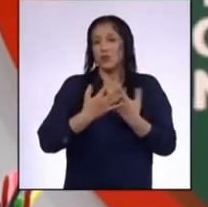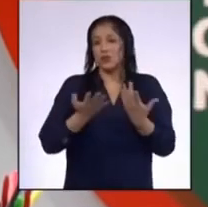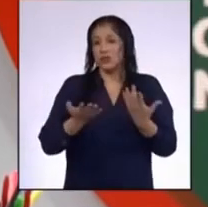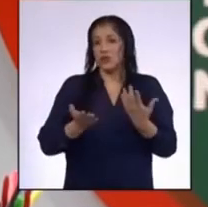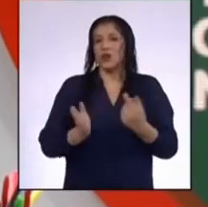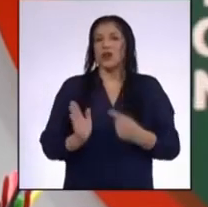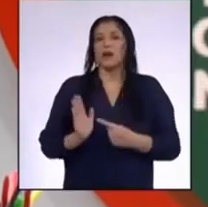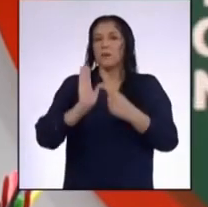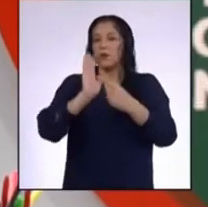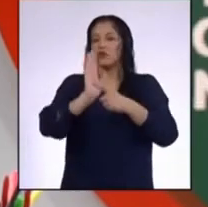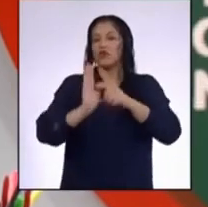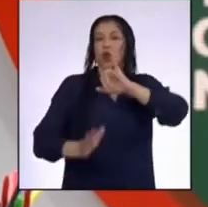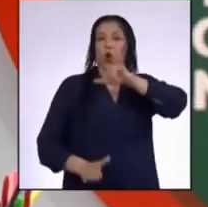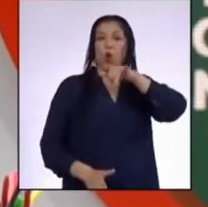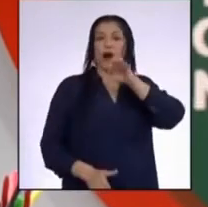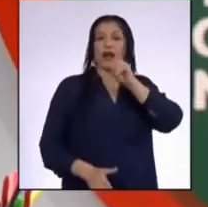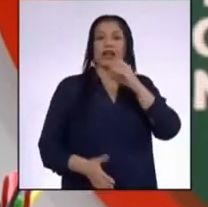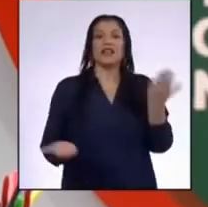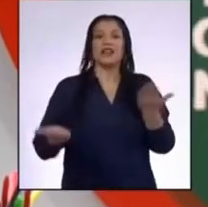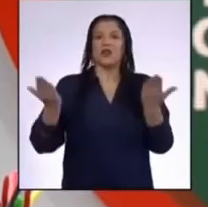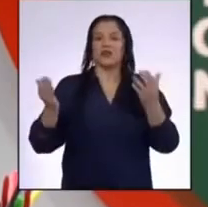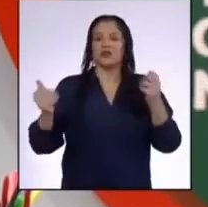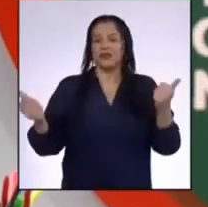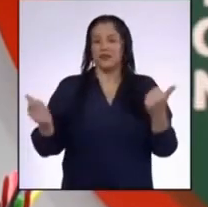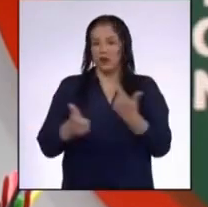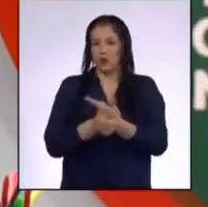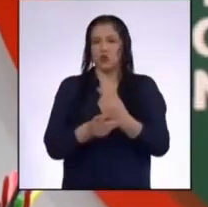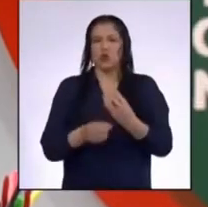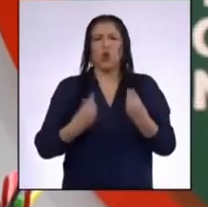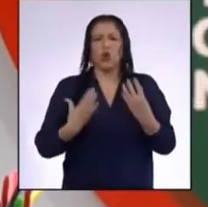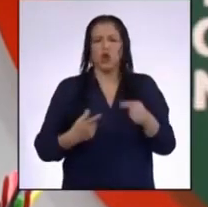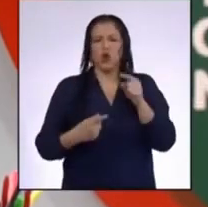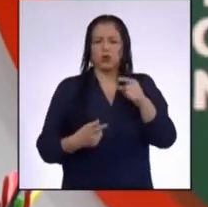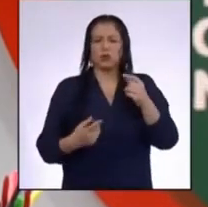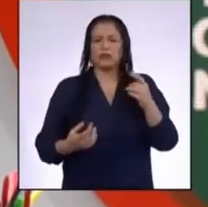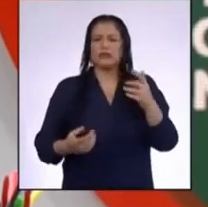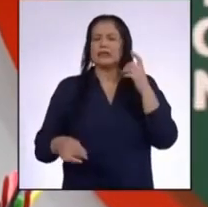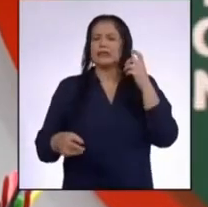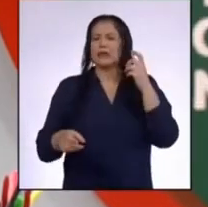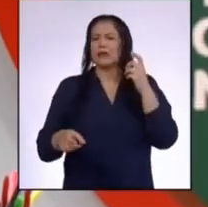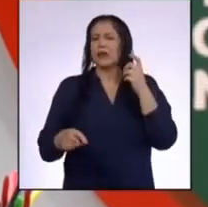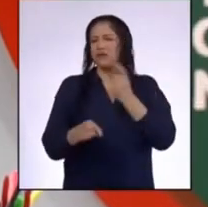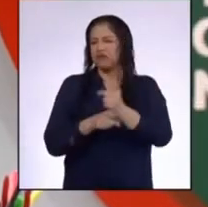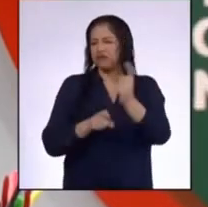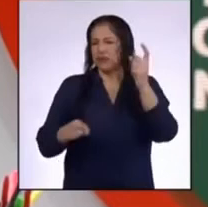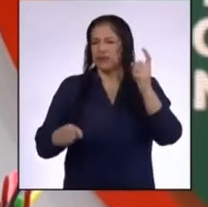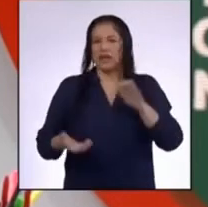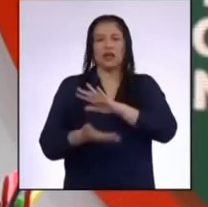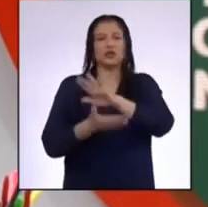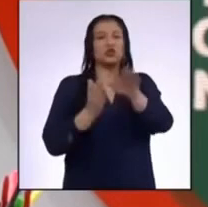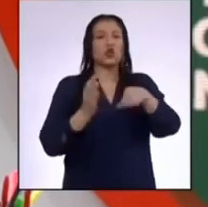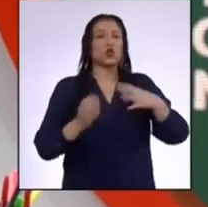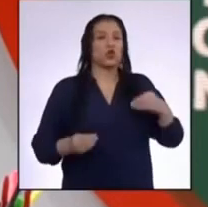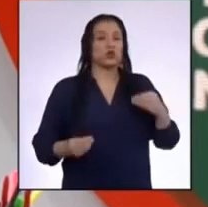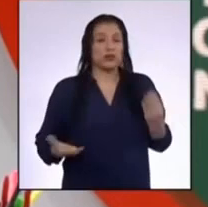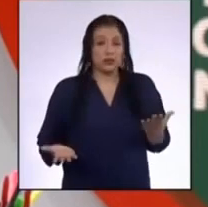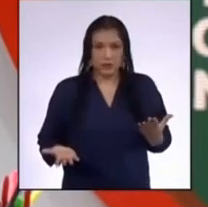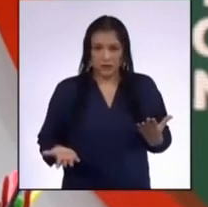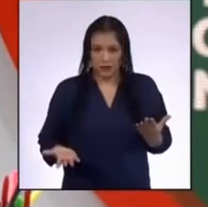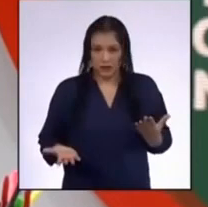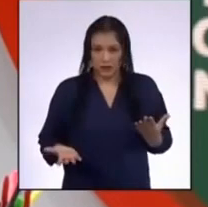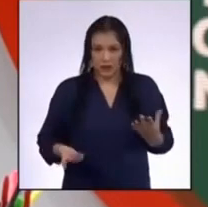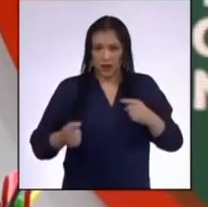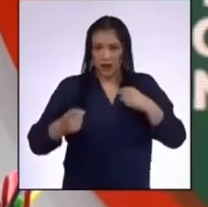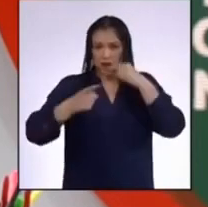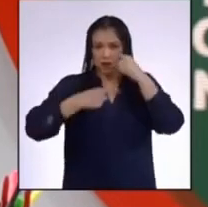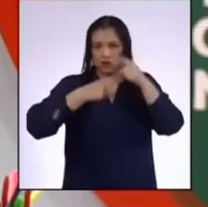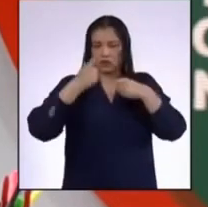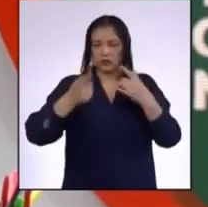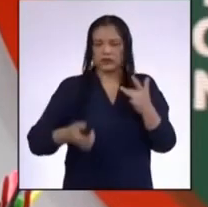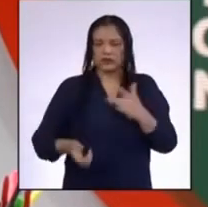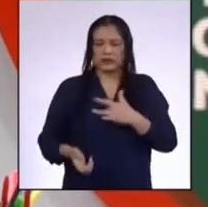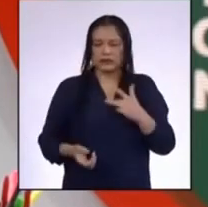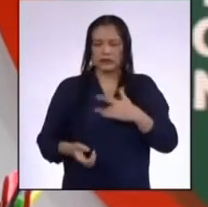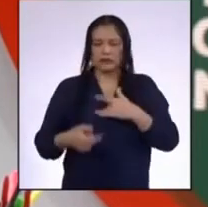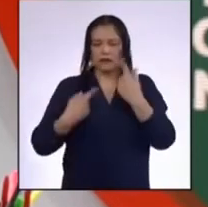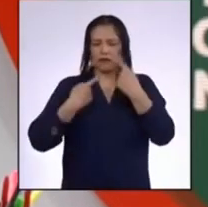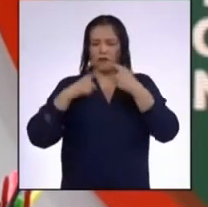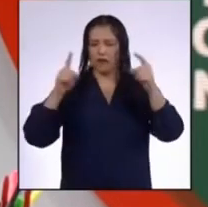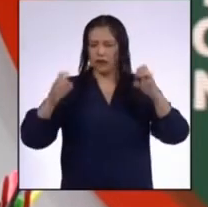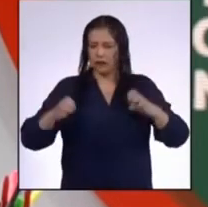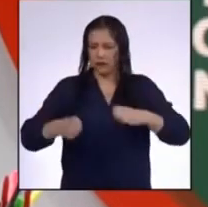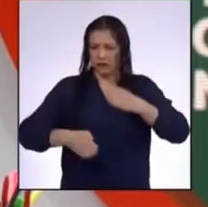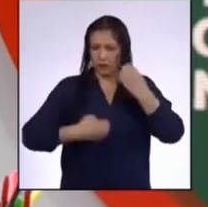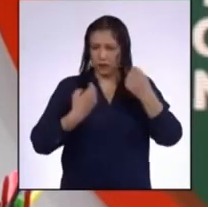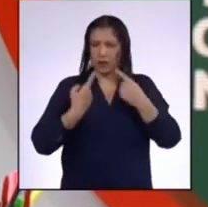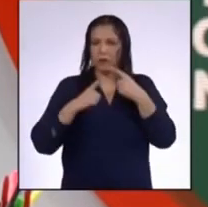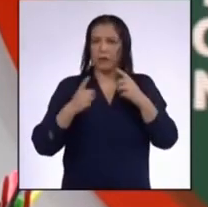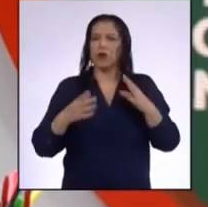querido amigo Joaquín de Ayacucho Y cómo ello afecta a todas y todos los adolescentes Nos contó que sentía muchas emociones